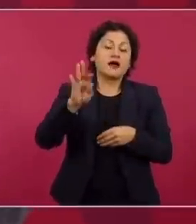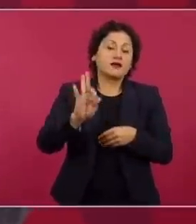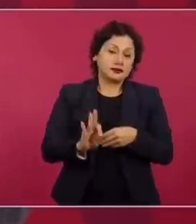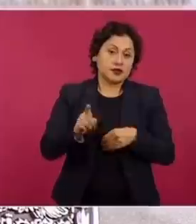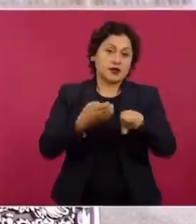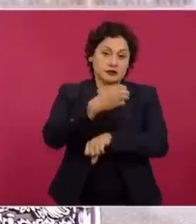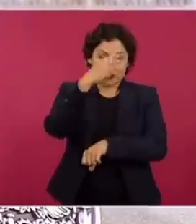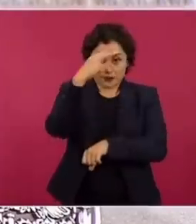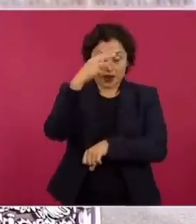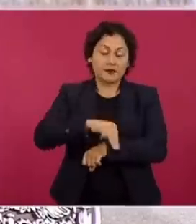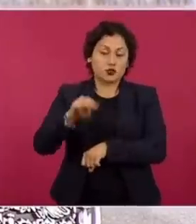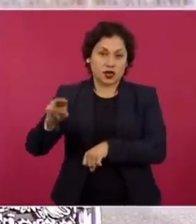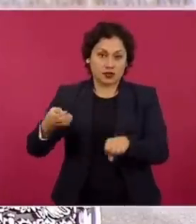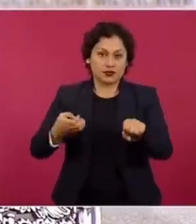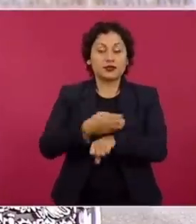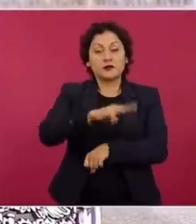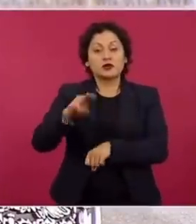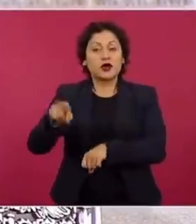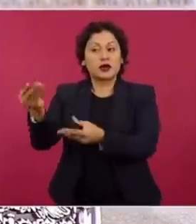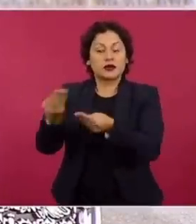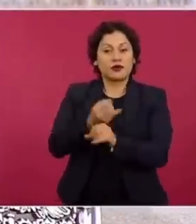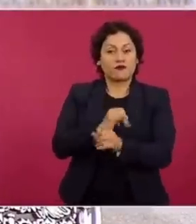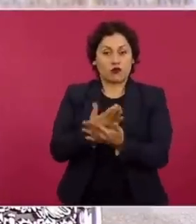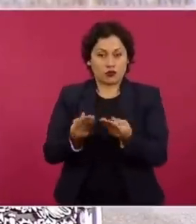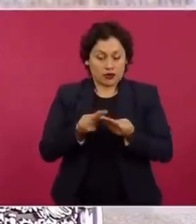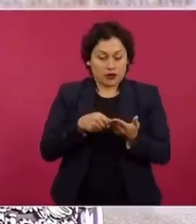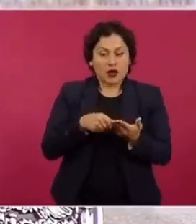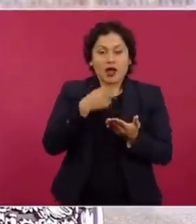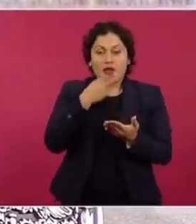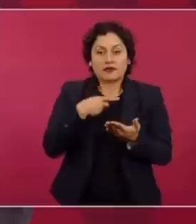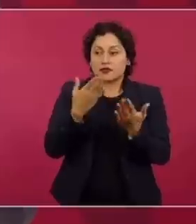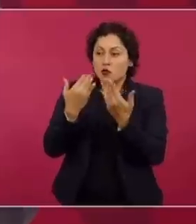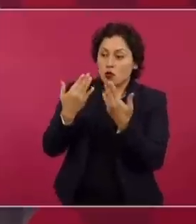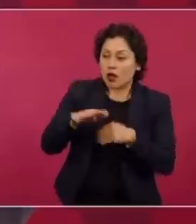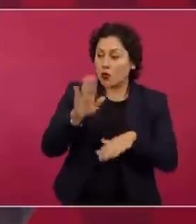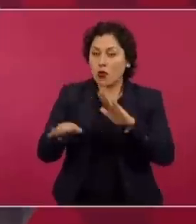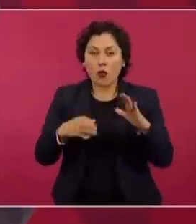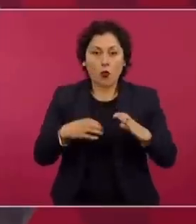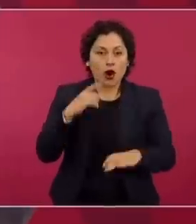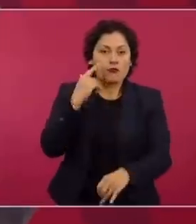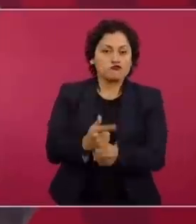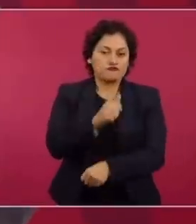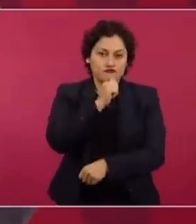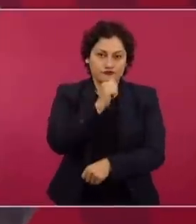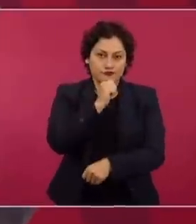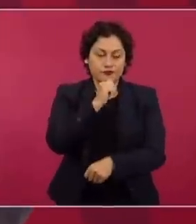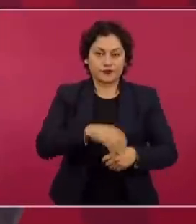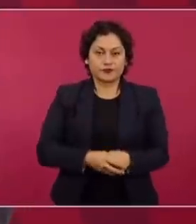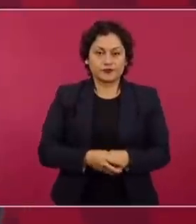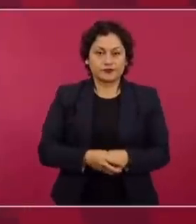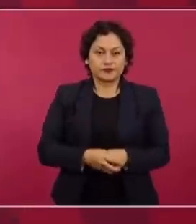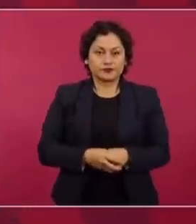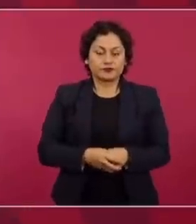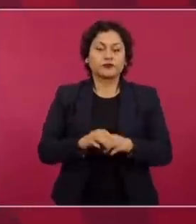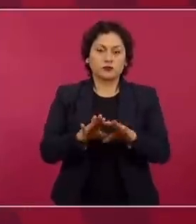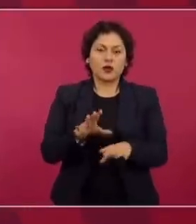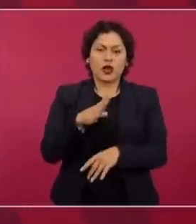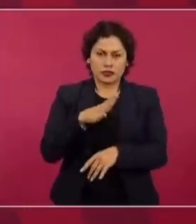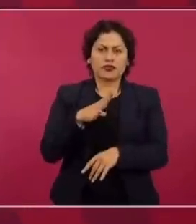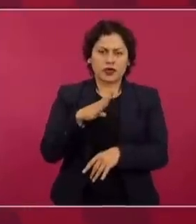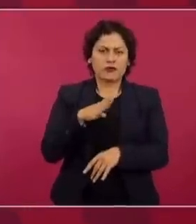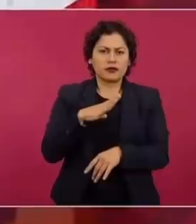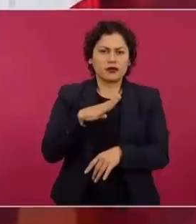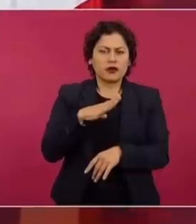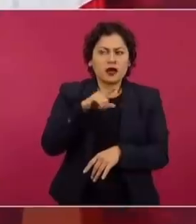Michoacán y el gobierno de Michoacán es que no han encontrado cuerpos, sí hay evidencias de